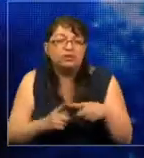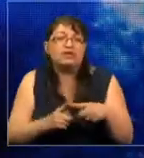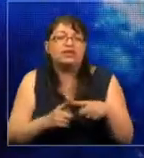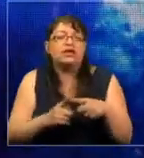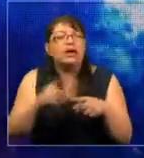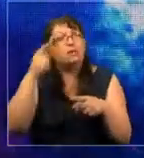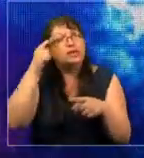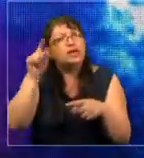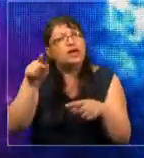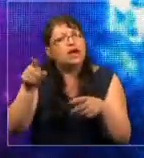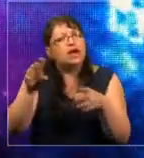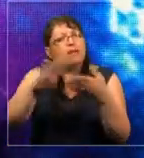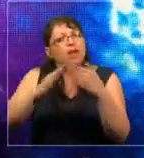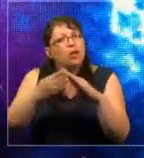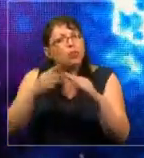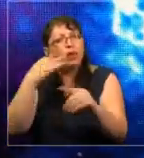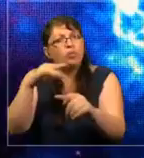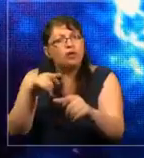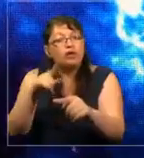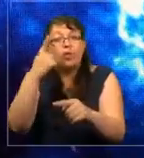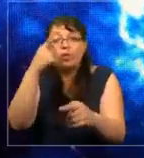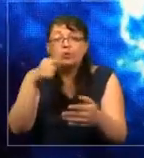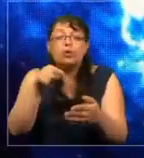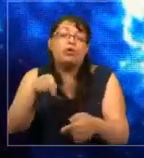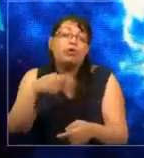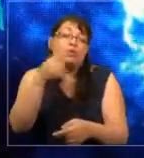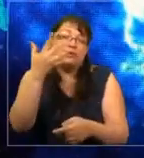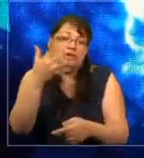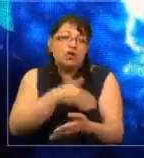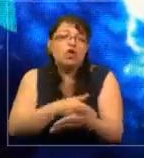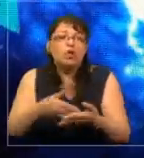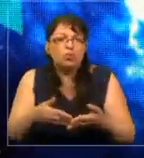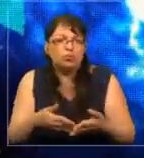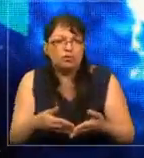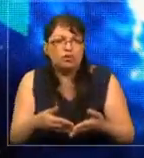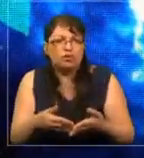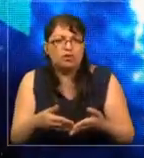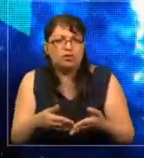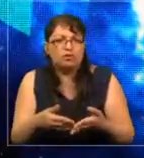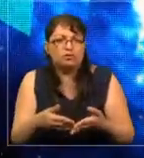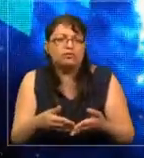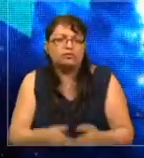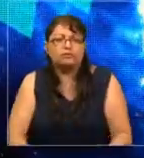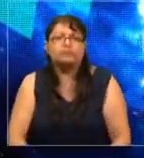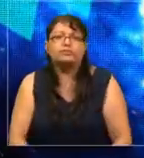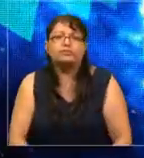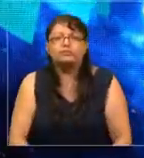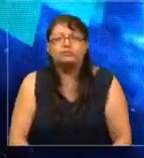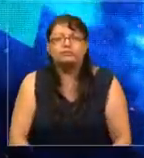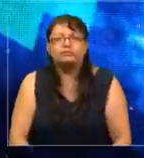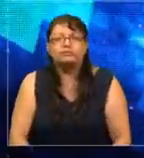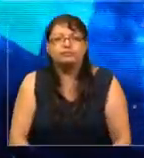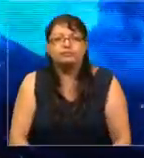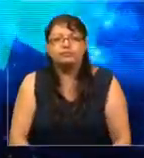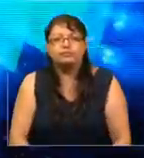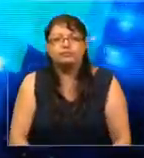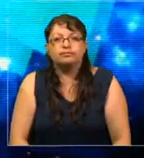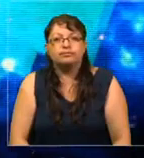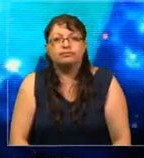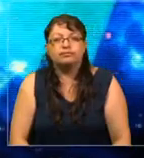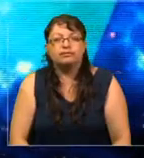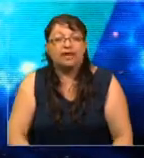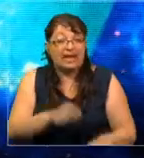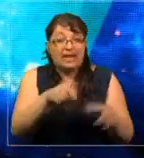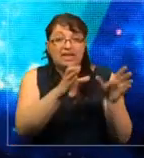para la comunidad. 1.5 millones. 10% del tiempo que usan esas